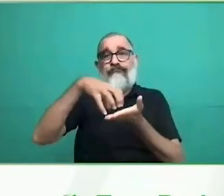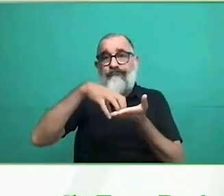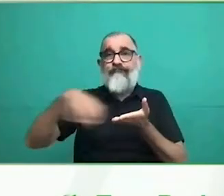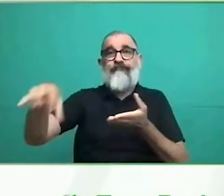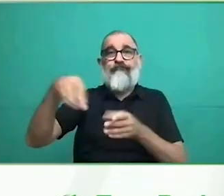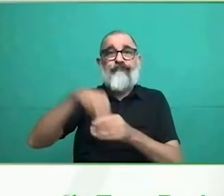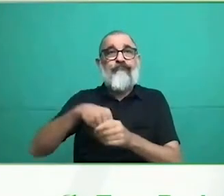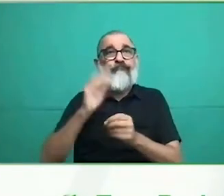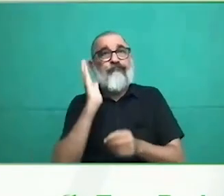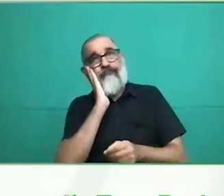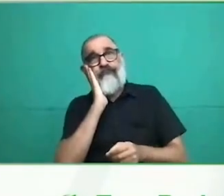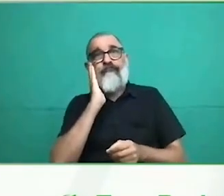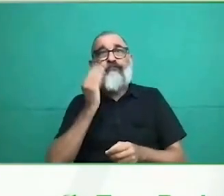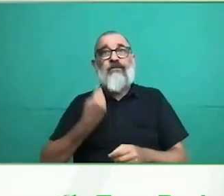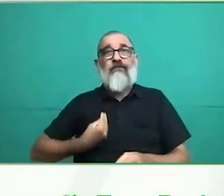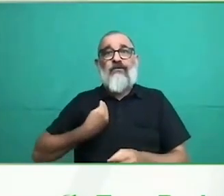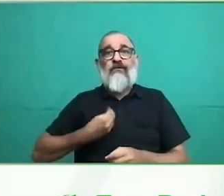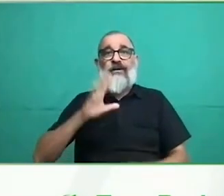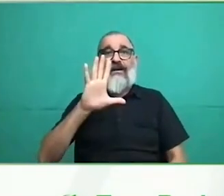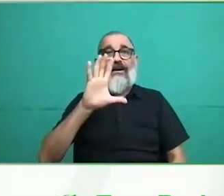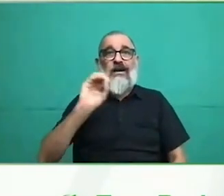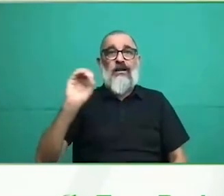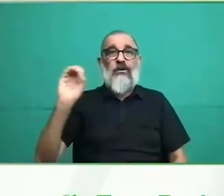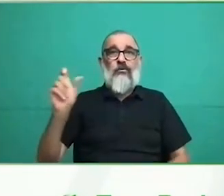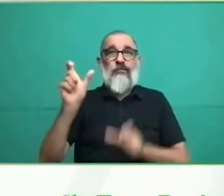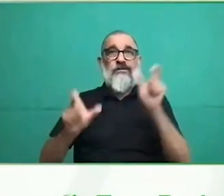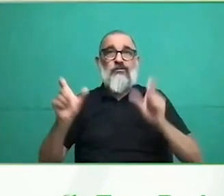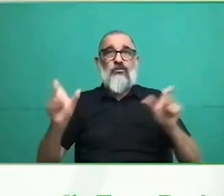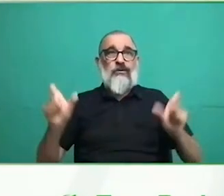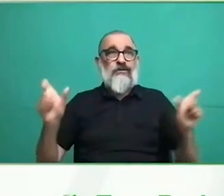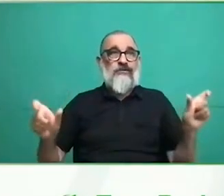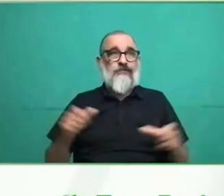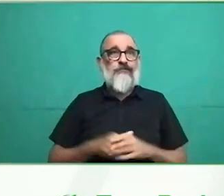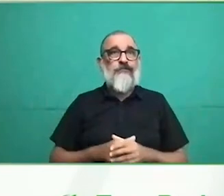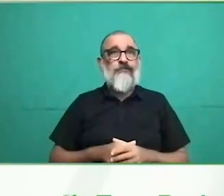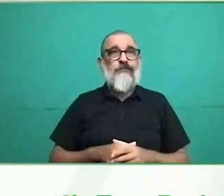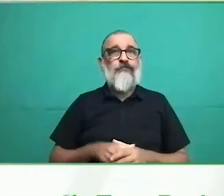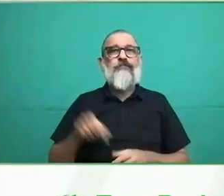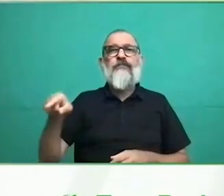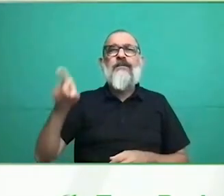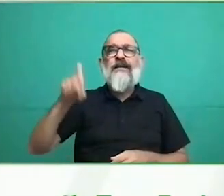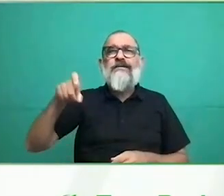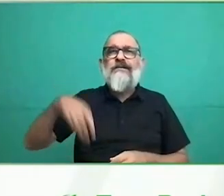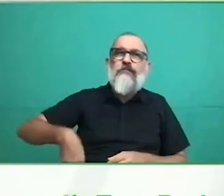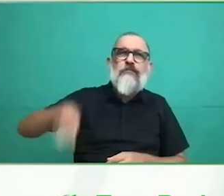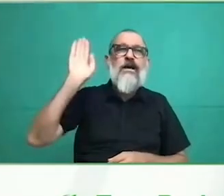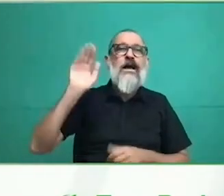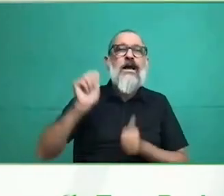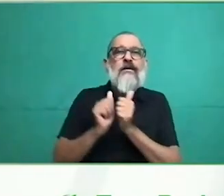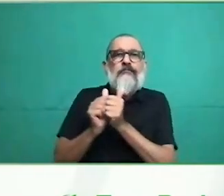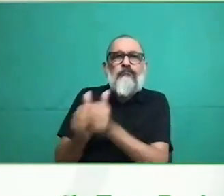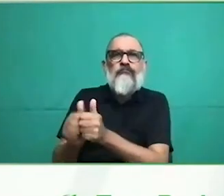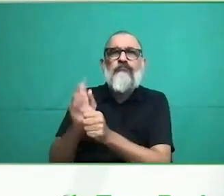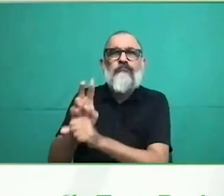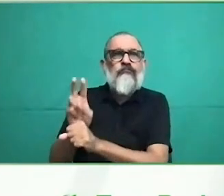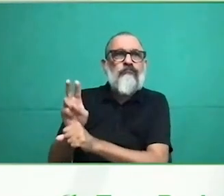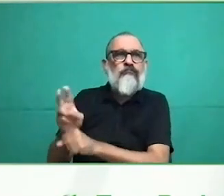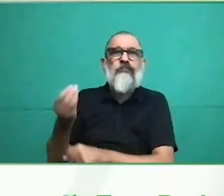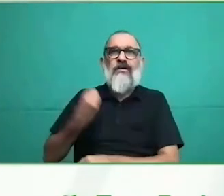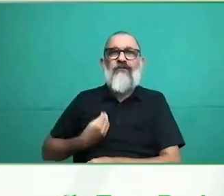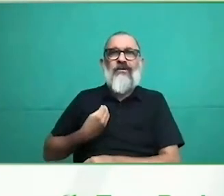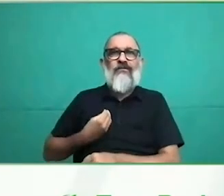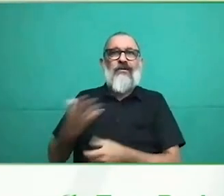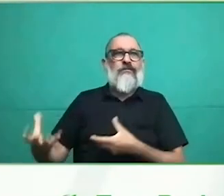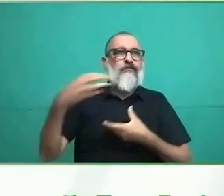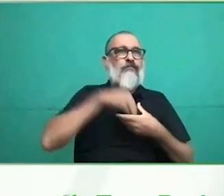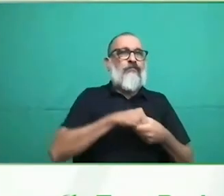nació Support Girona como una iniciativa de la organización pública que dirige la red de la salud mental y donde una serie de profesionales, algunos nos